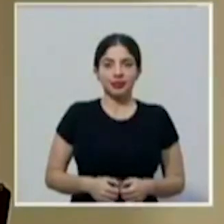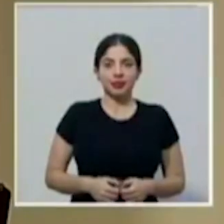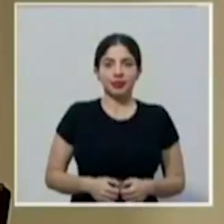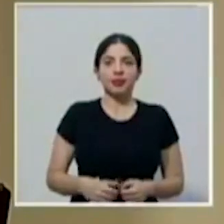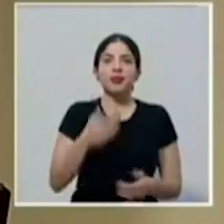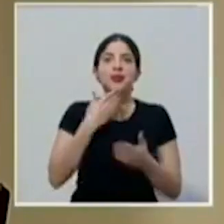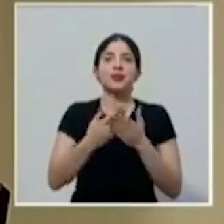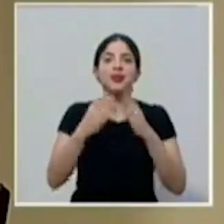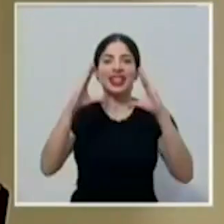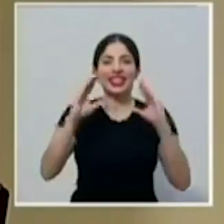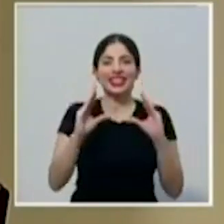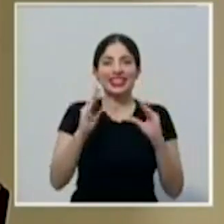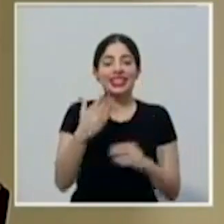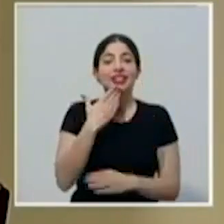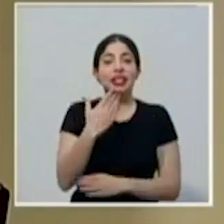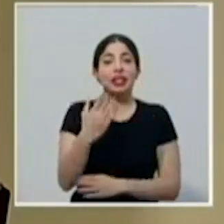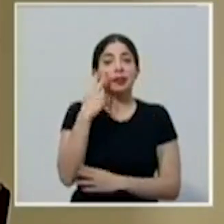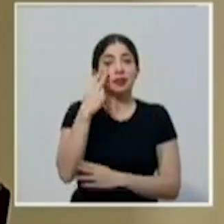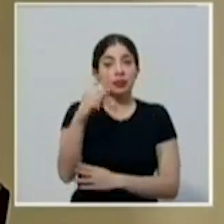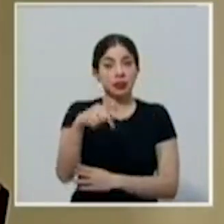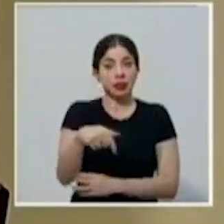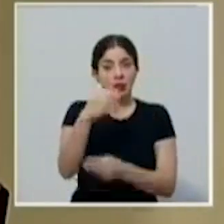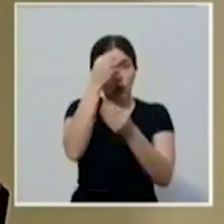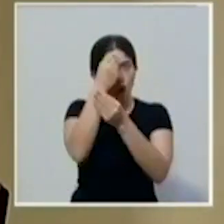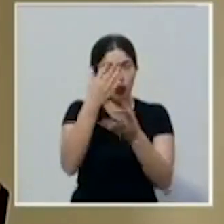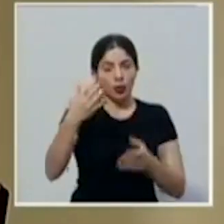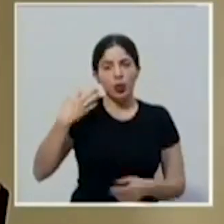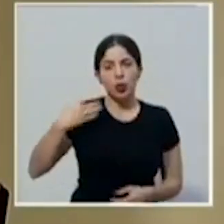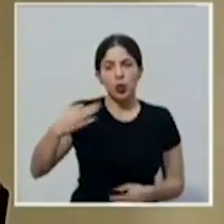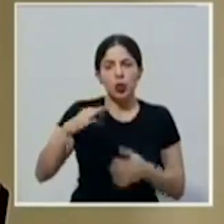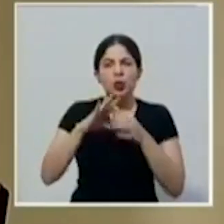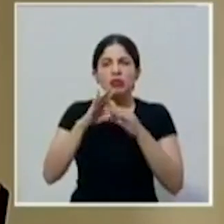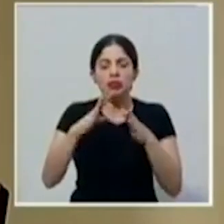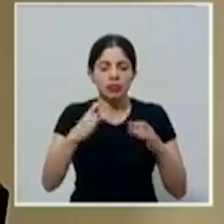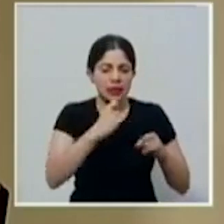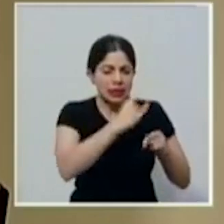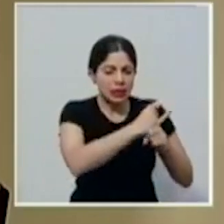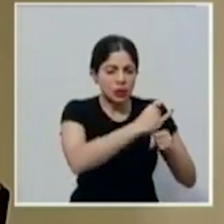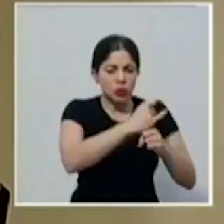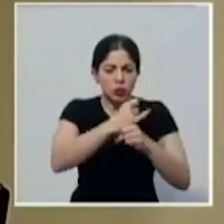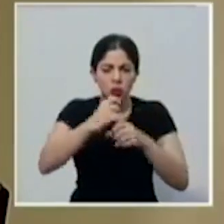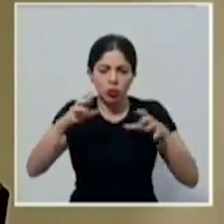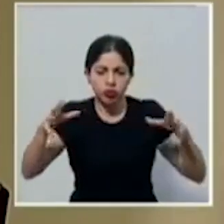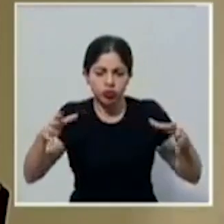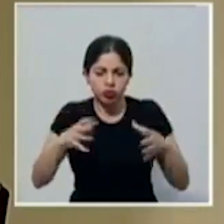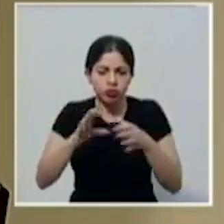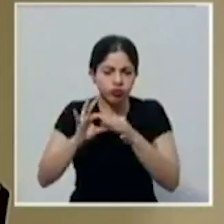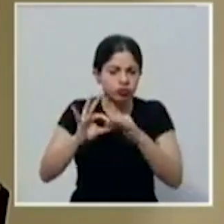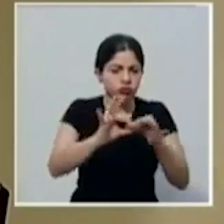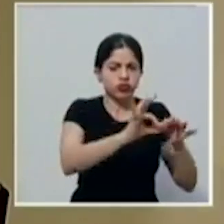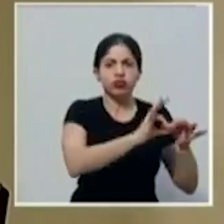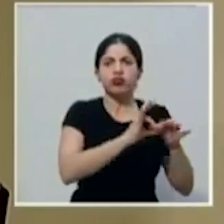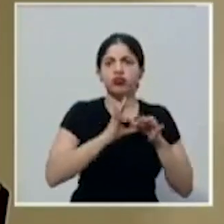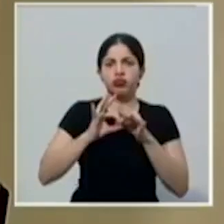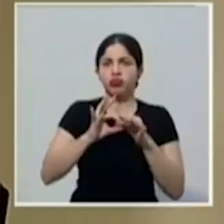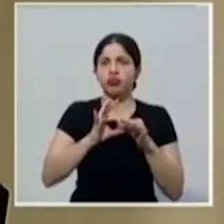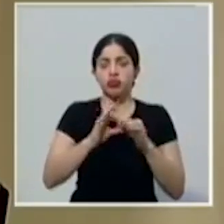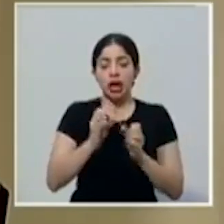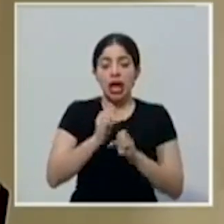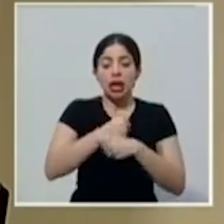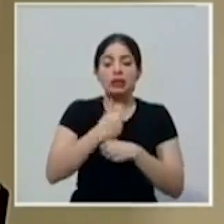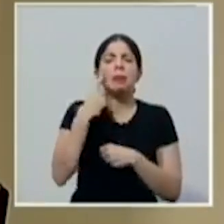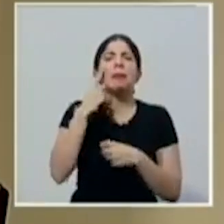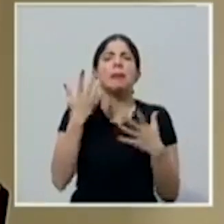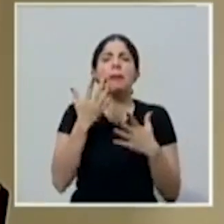Muy buenas tardes, gracias por sintonizar este reporte diario sobre la coordinación institucional y los esfuerzos conjuntos que realizamos